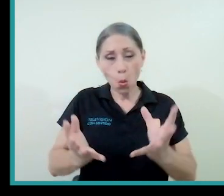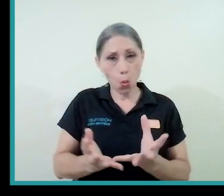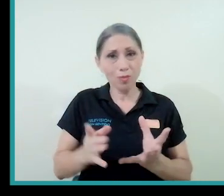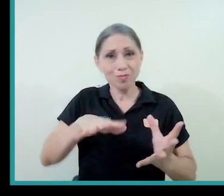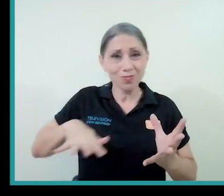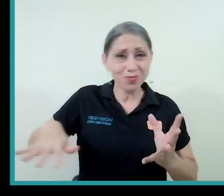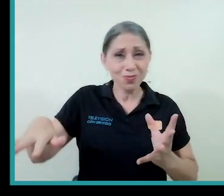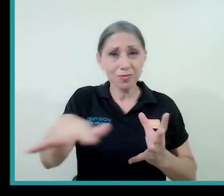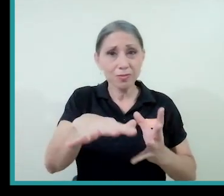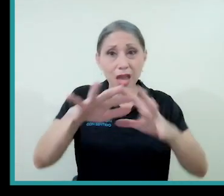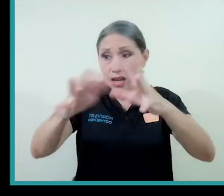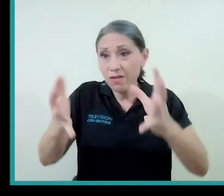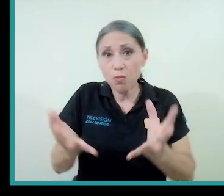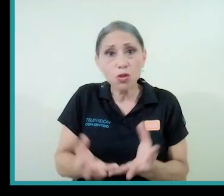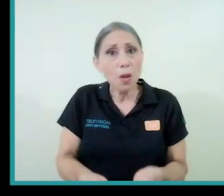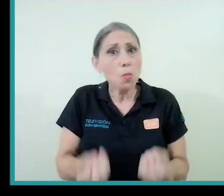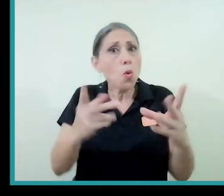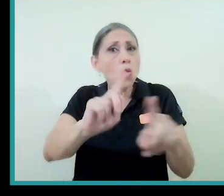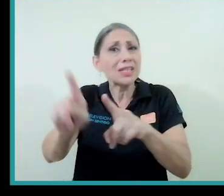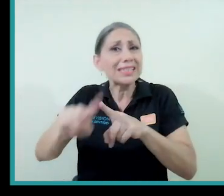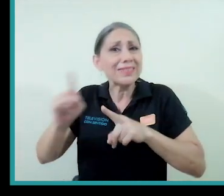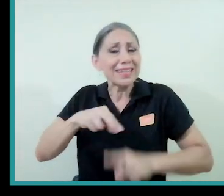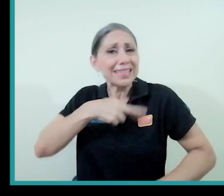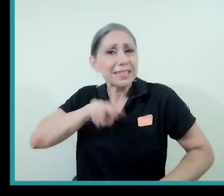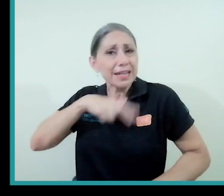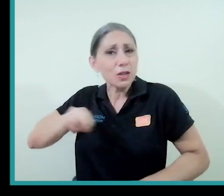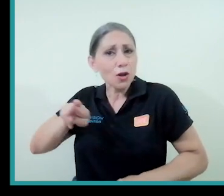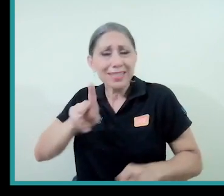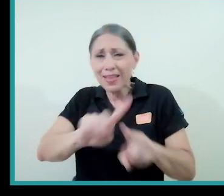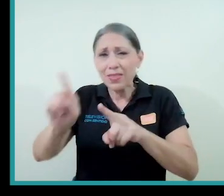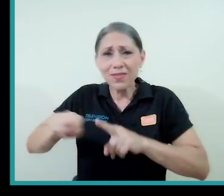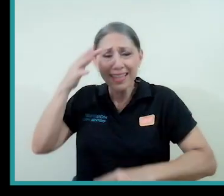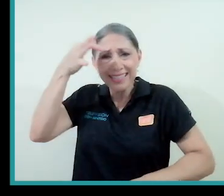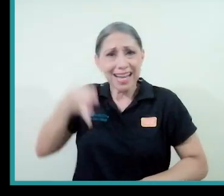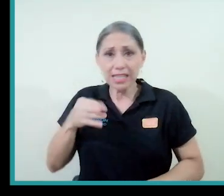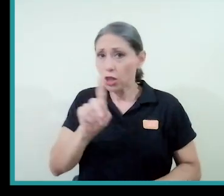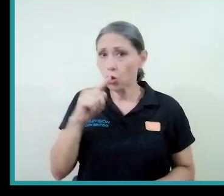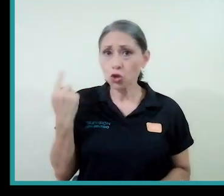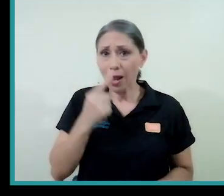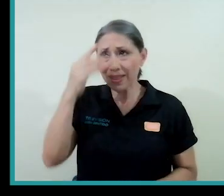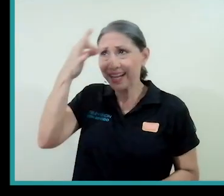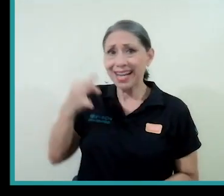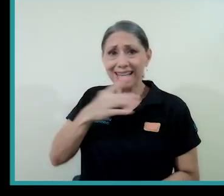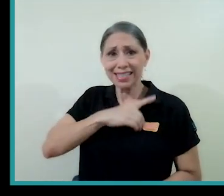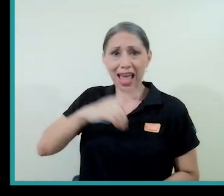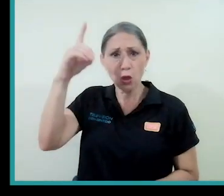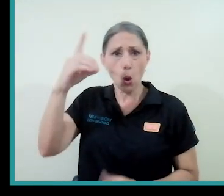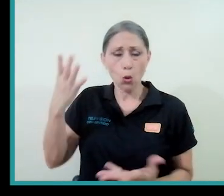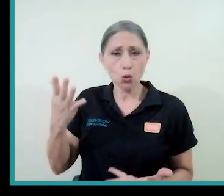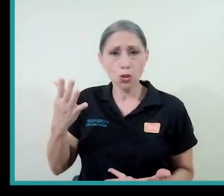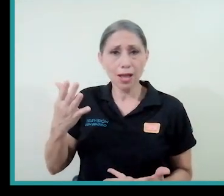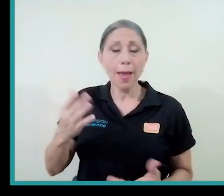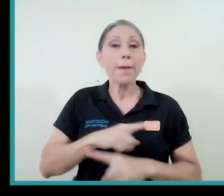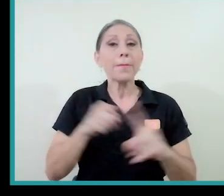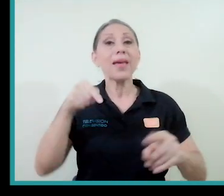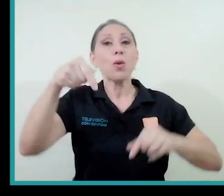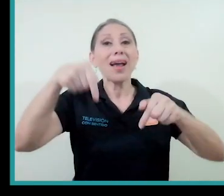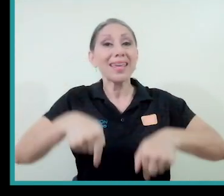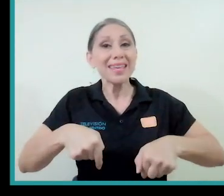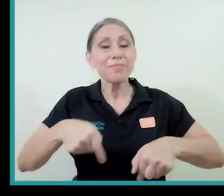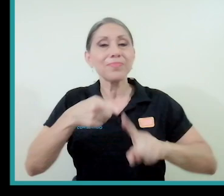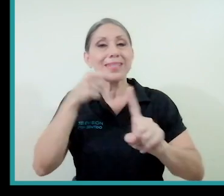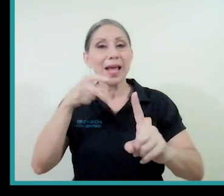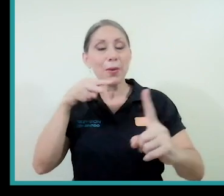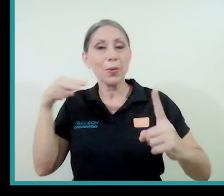y a nivel mundial hay muchas otras religiones, hay muchas otras creencias, no solo es el cristianismo pero aquí la lectura que se hace